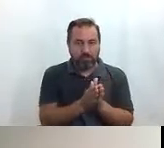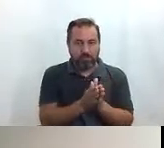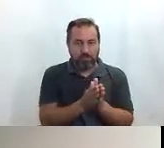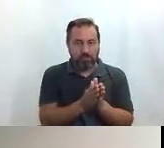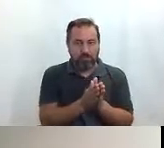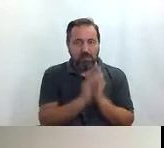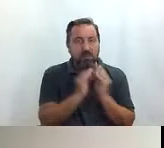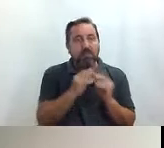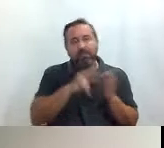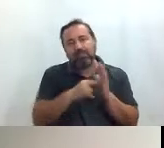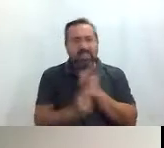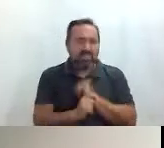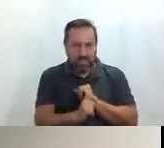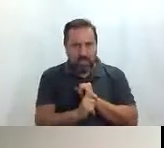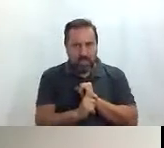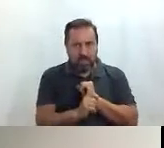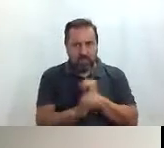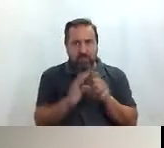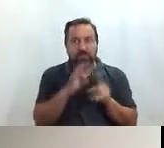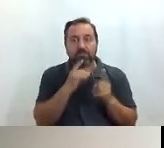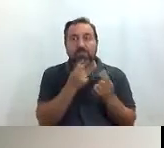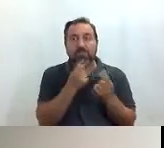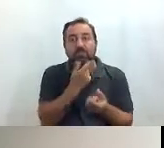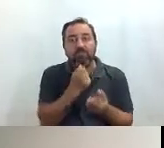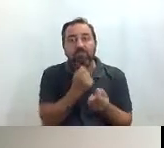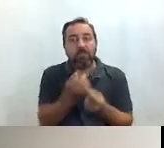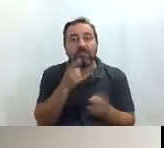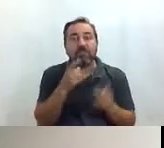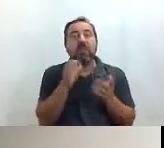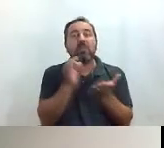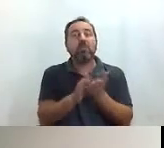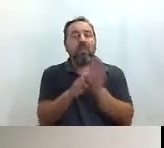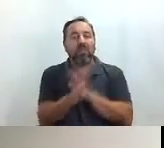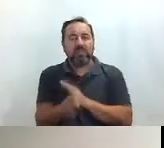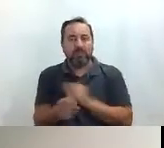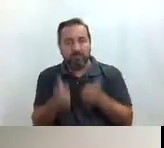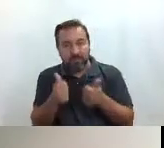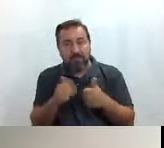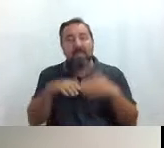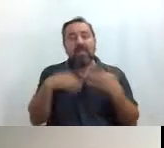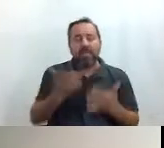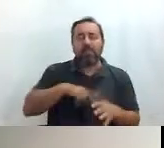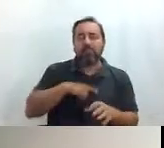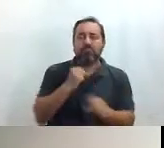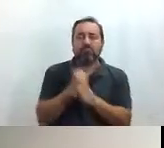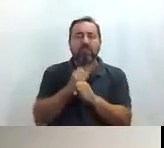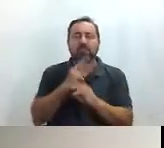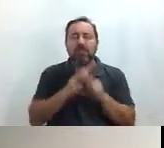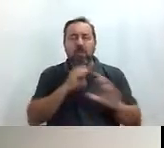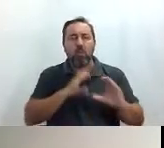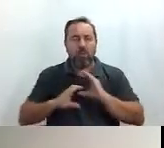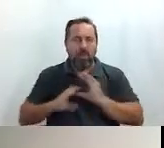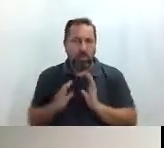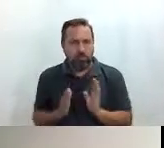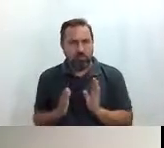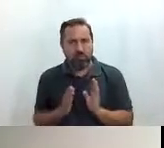desarrollar estrategias que faciliten que la ciudad cada día sea más accesible. Y, por otro lado, también la labor de comunicación. Es decir,